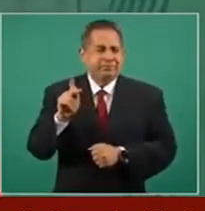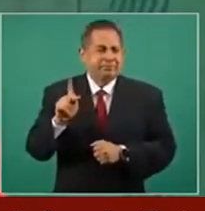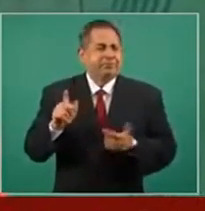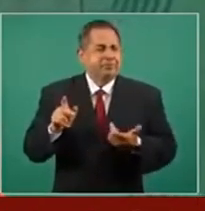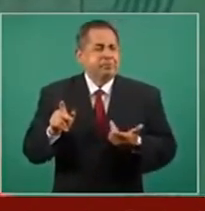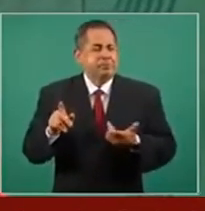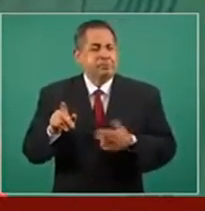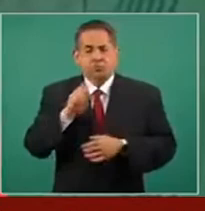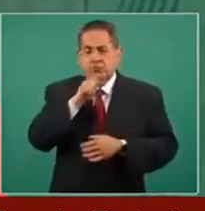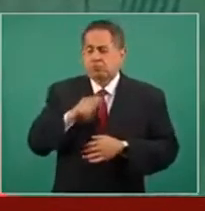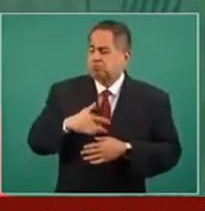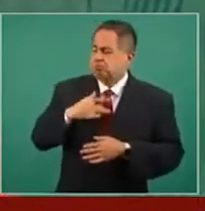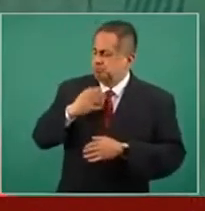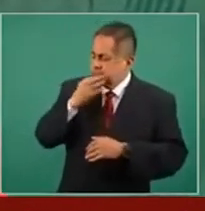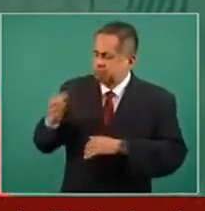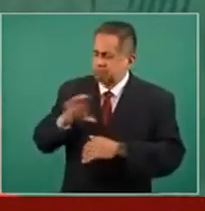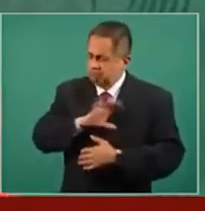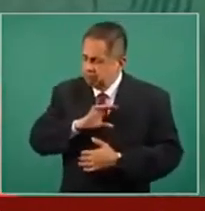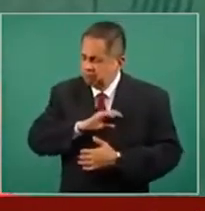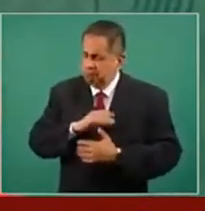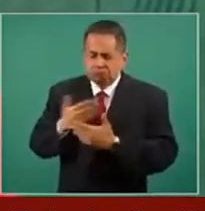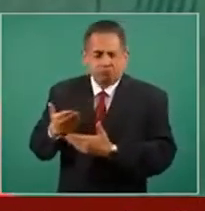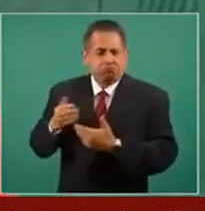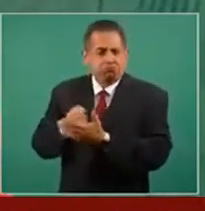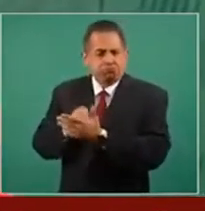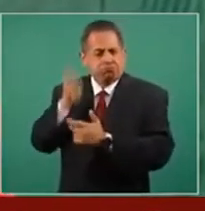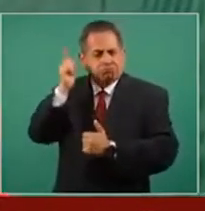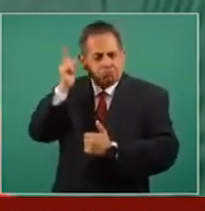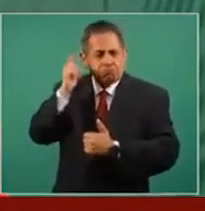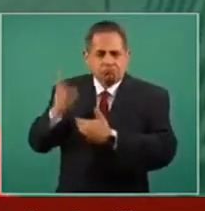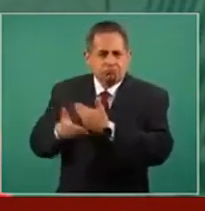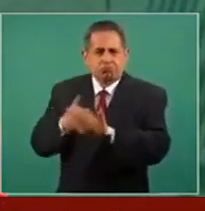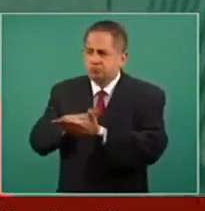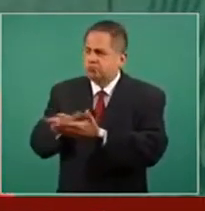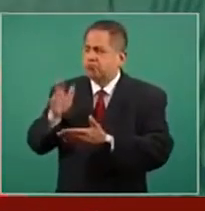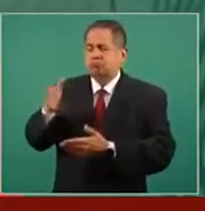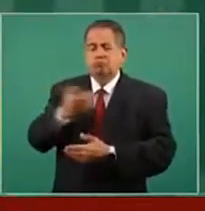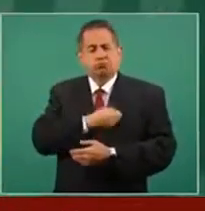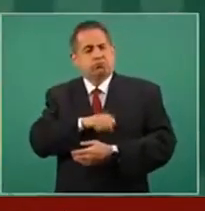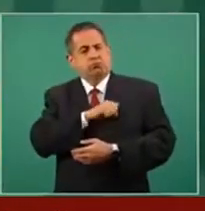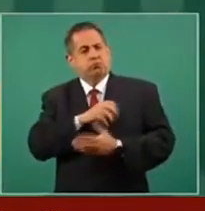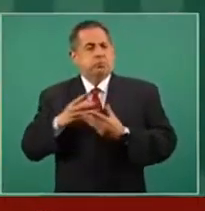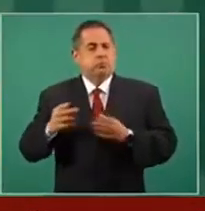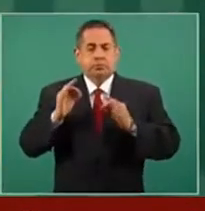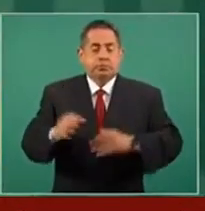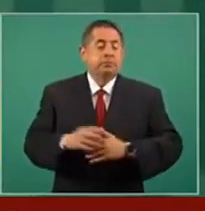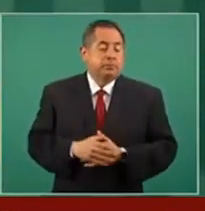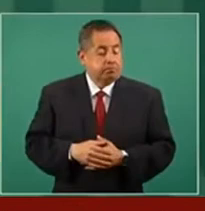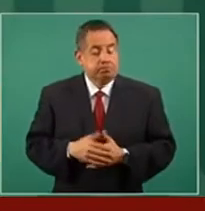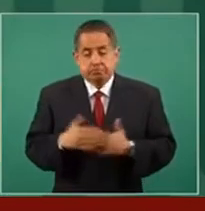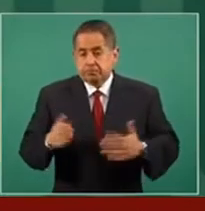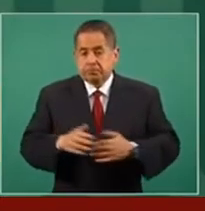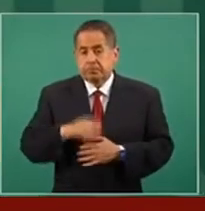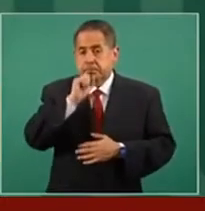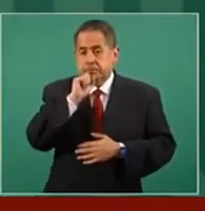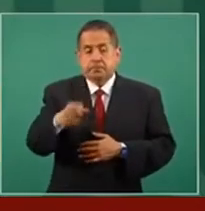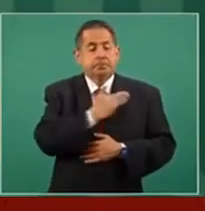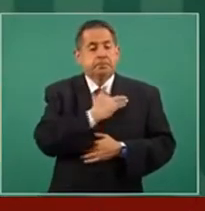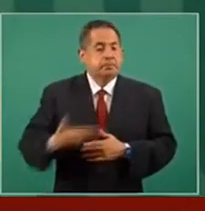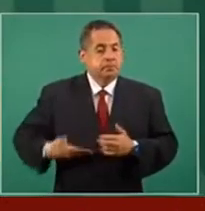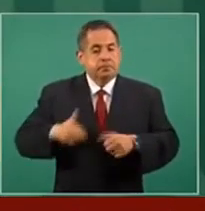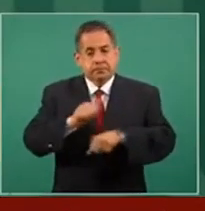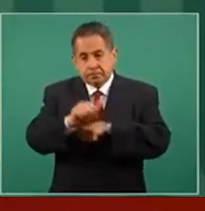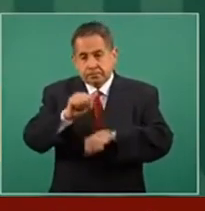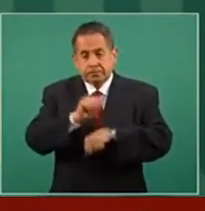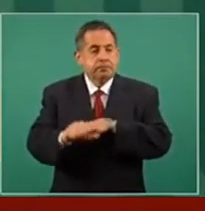solidaridad y sus buenos deseos para su recuperación. También, desde luego, el presidente de Argentina,